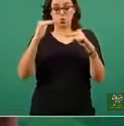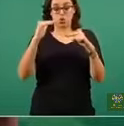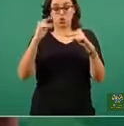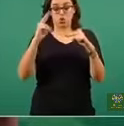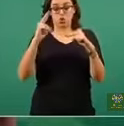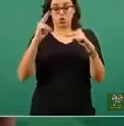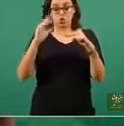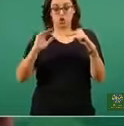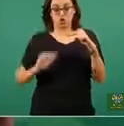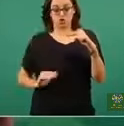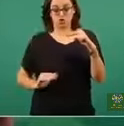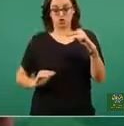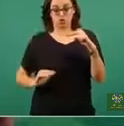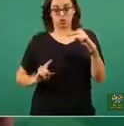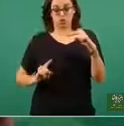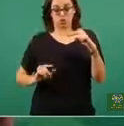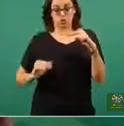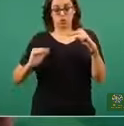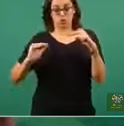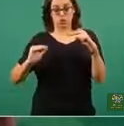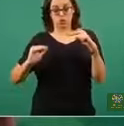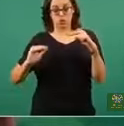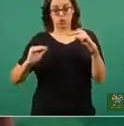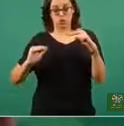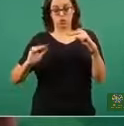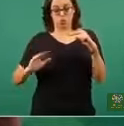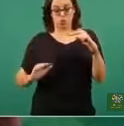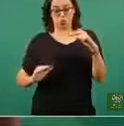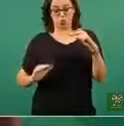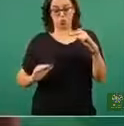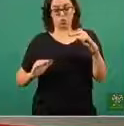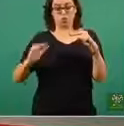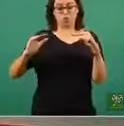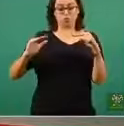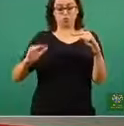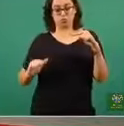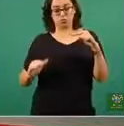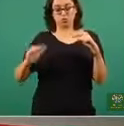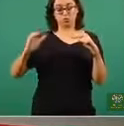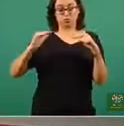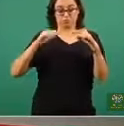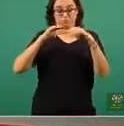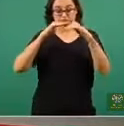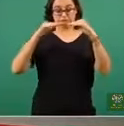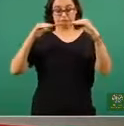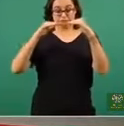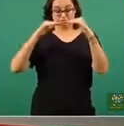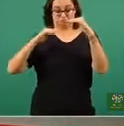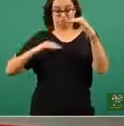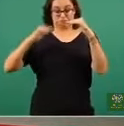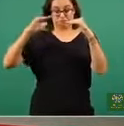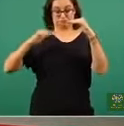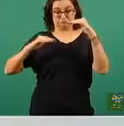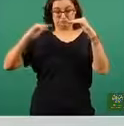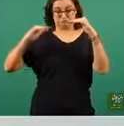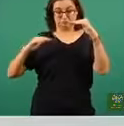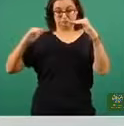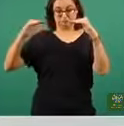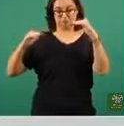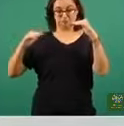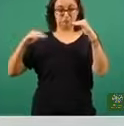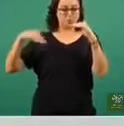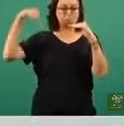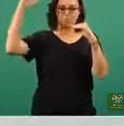dos, el otro día a lo mejor vuelve a subir uno, el otro día baja uno, es decir, tiene un comportamiento más que todo en meseta, entonces